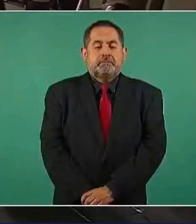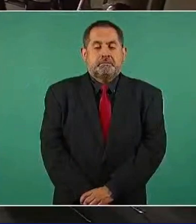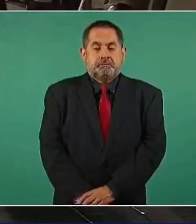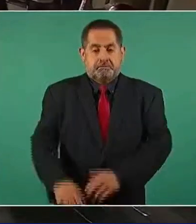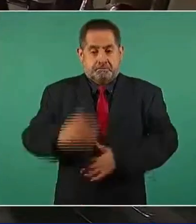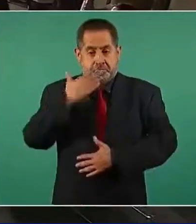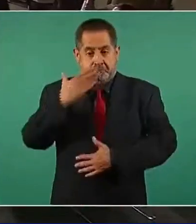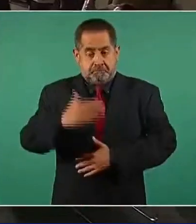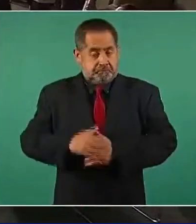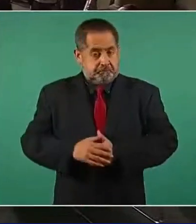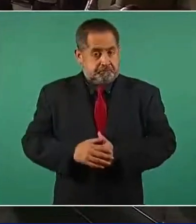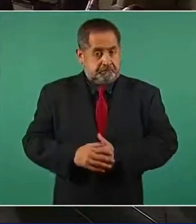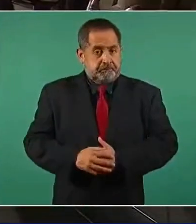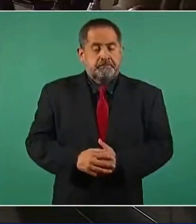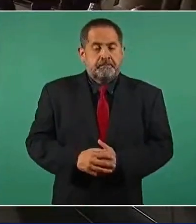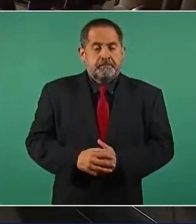Este,